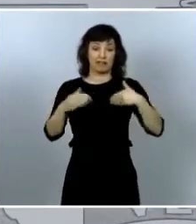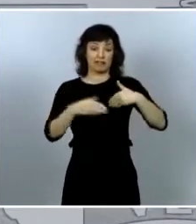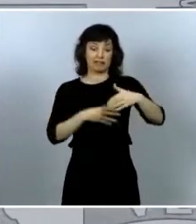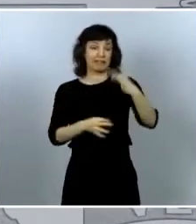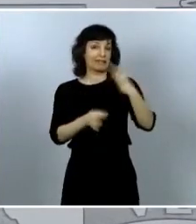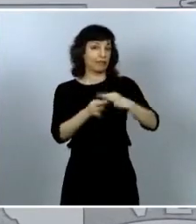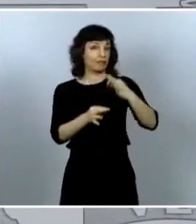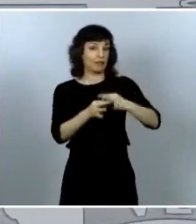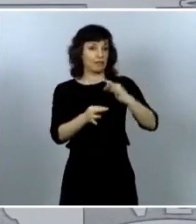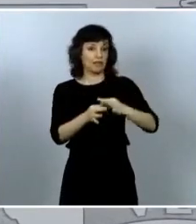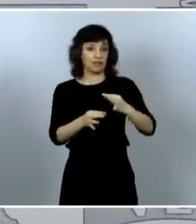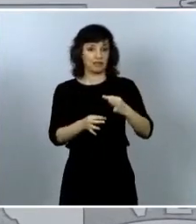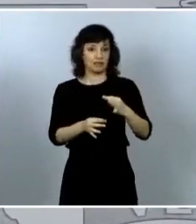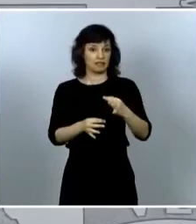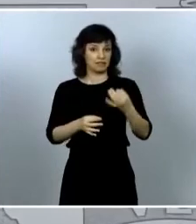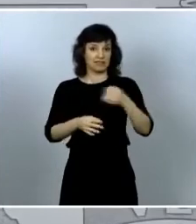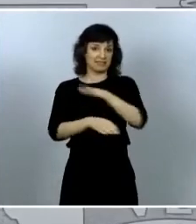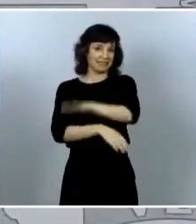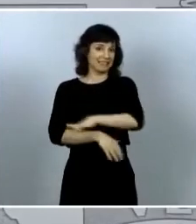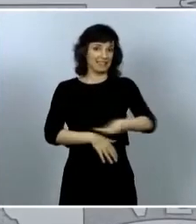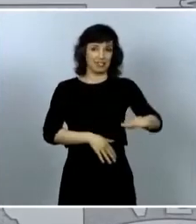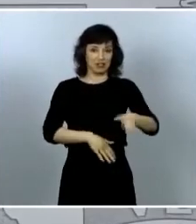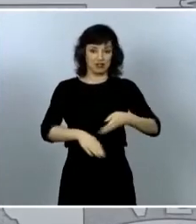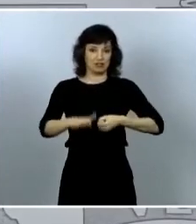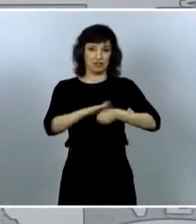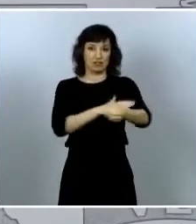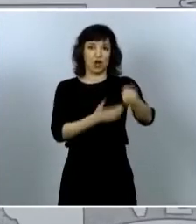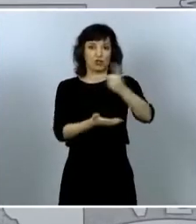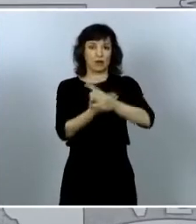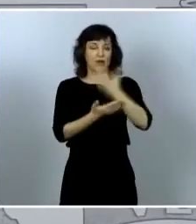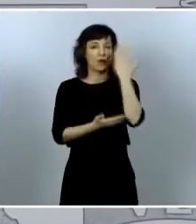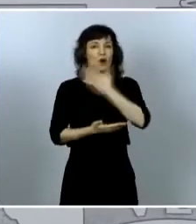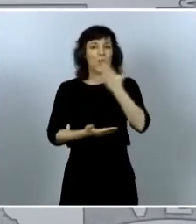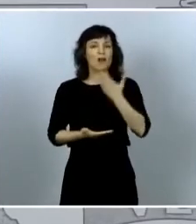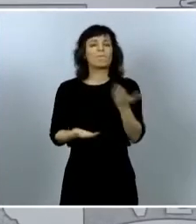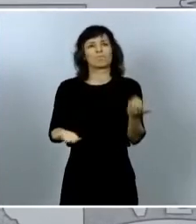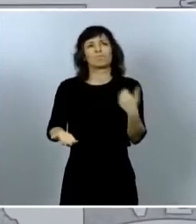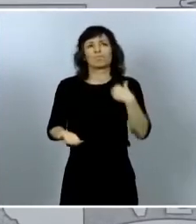tendremos a los niños y niñas a la vuelta en el colegio me parece definitivo